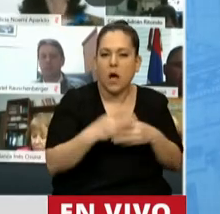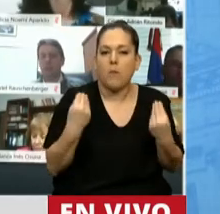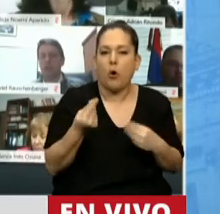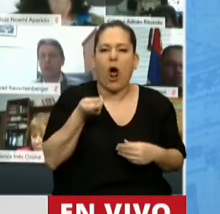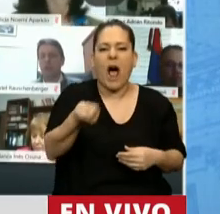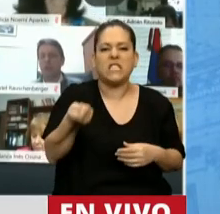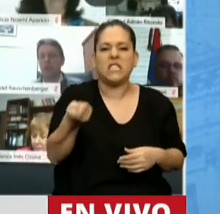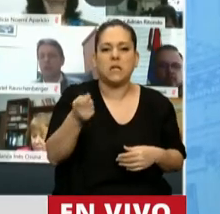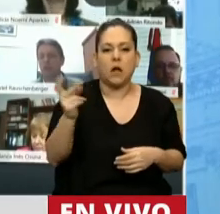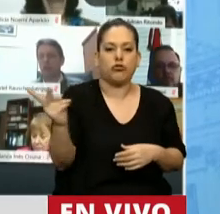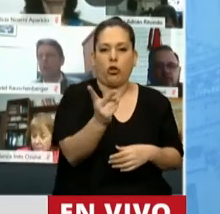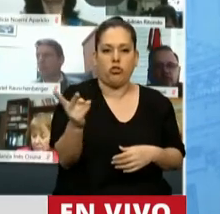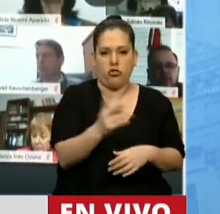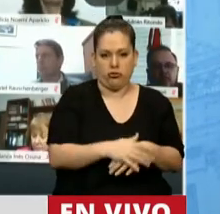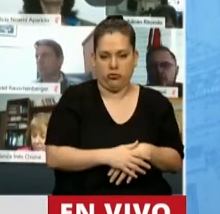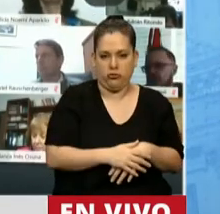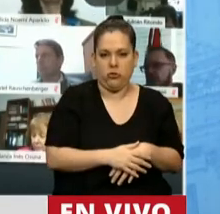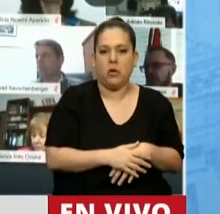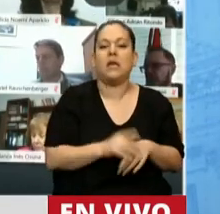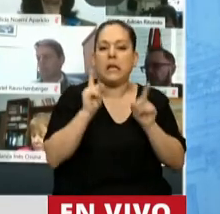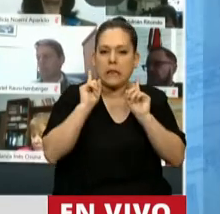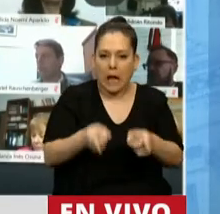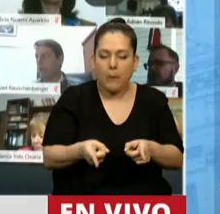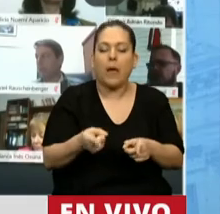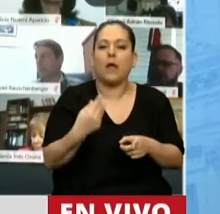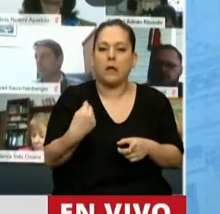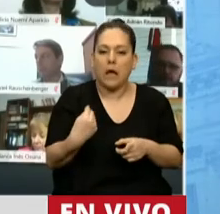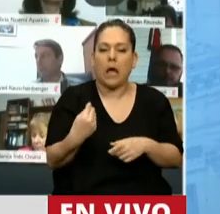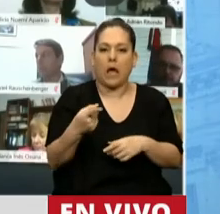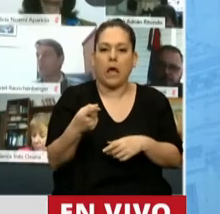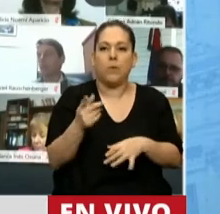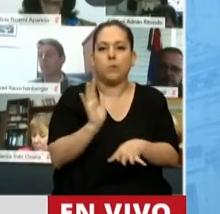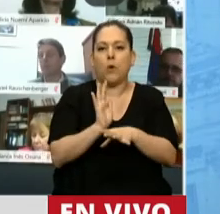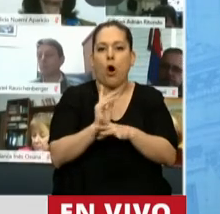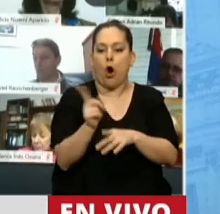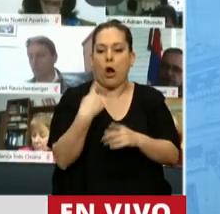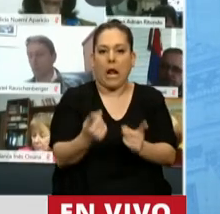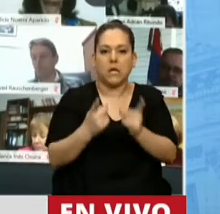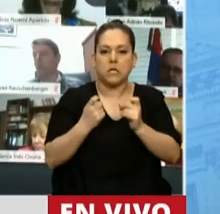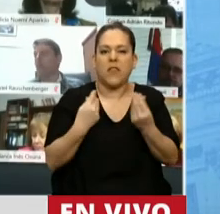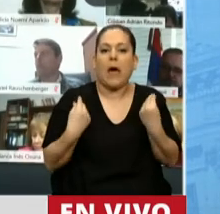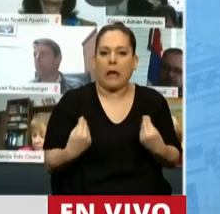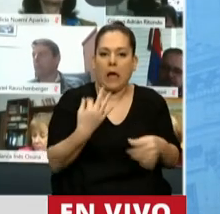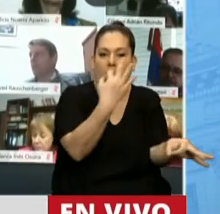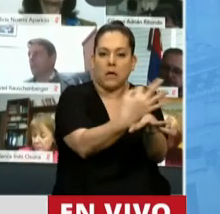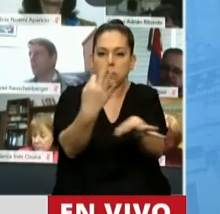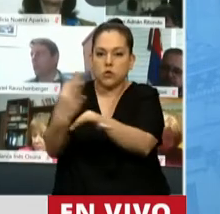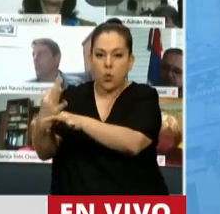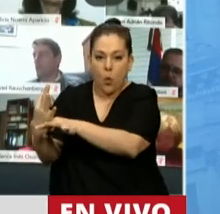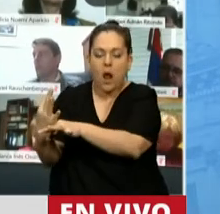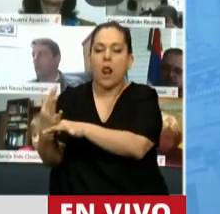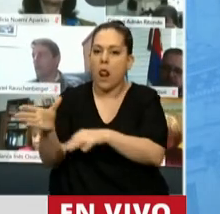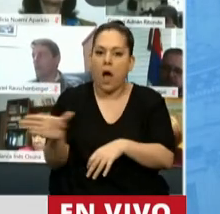Sandra y Rubén, sino también de la imperiosa necesidad de que las instituciones educativas